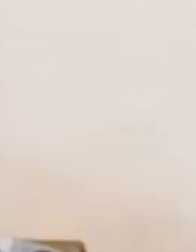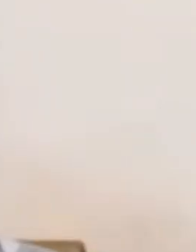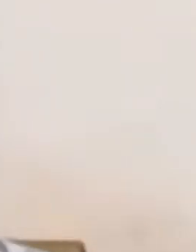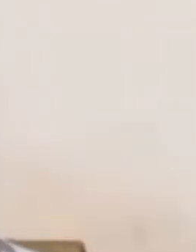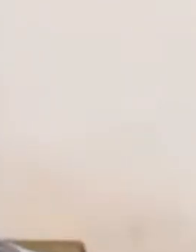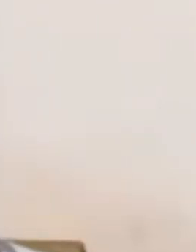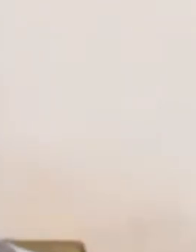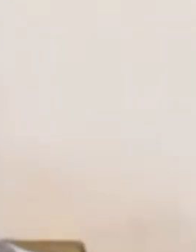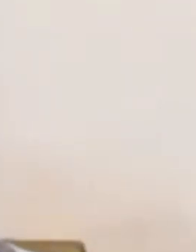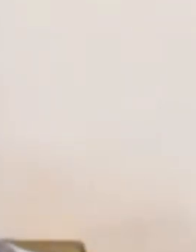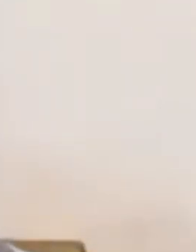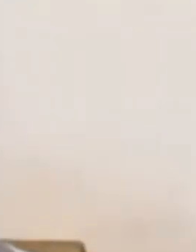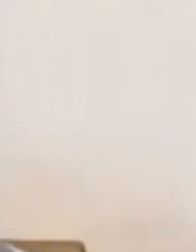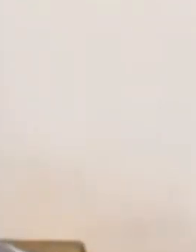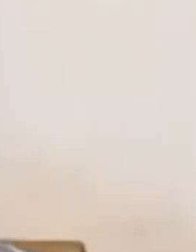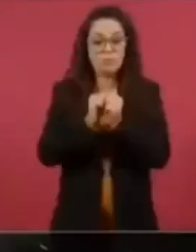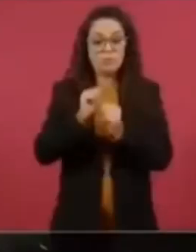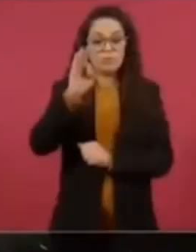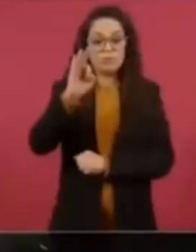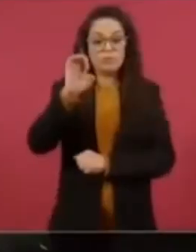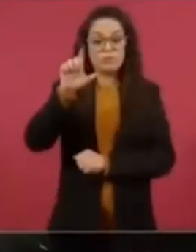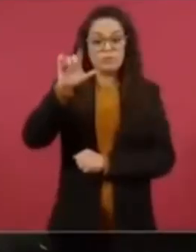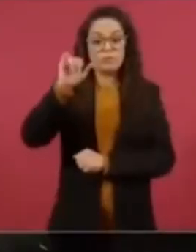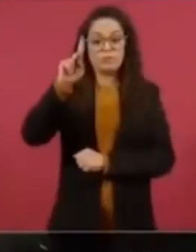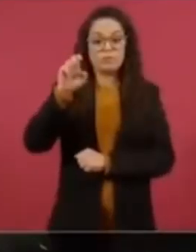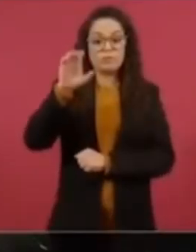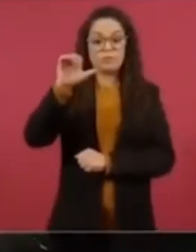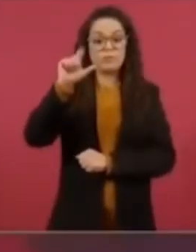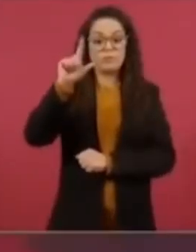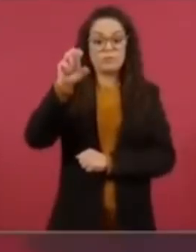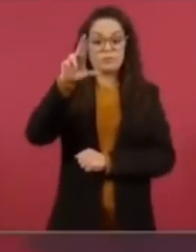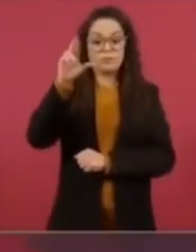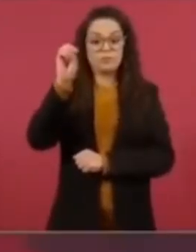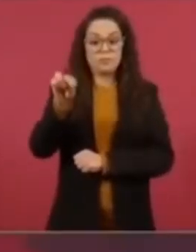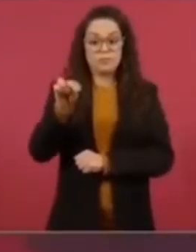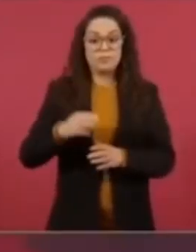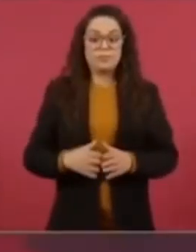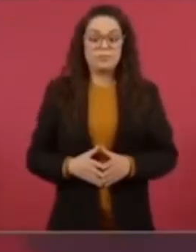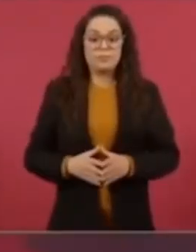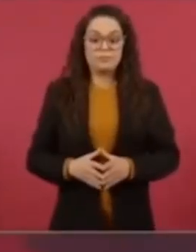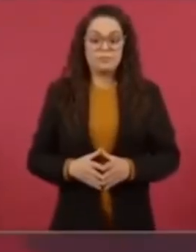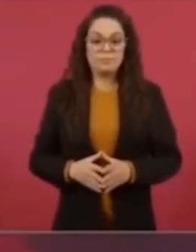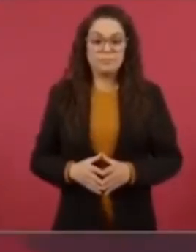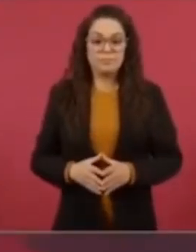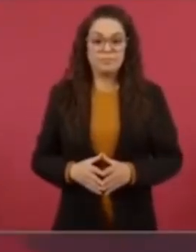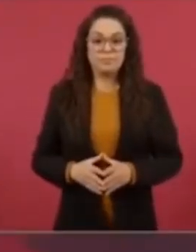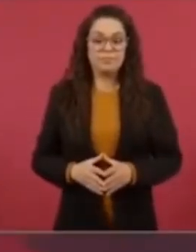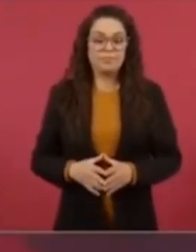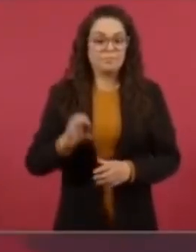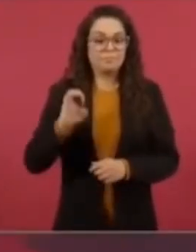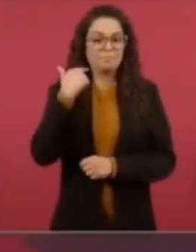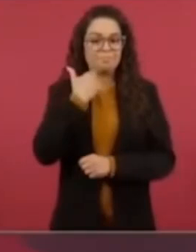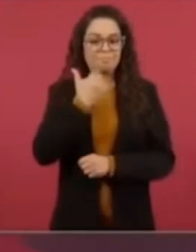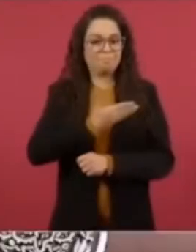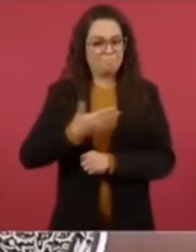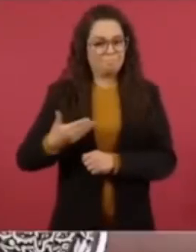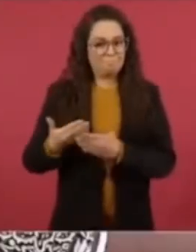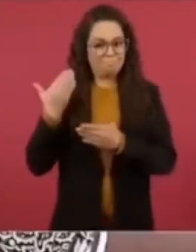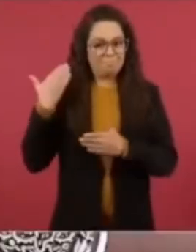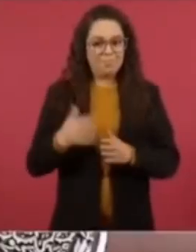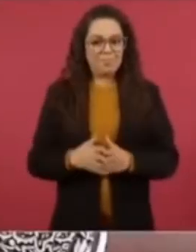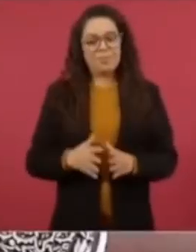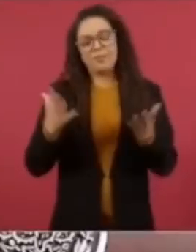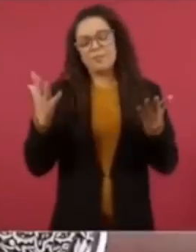con las palabras del presidente. No, no opino de eso. Les ofrezco